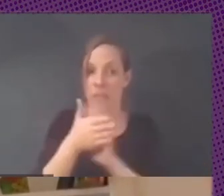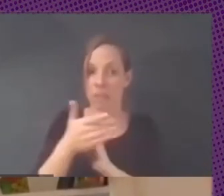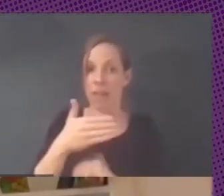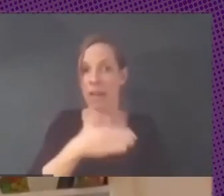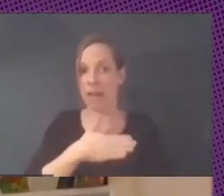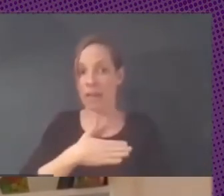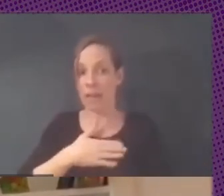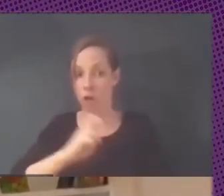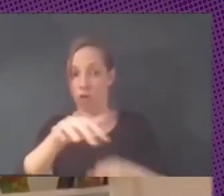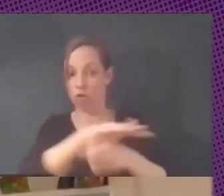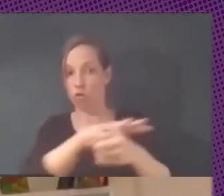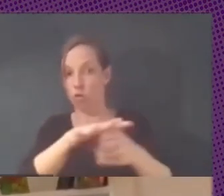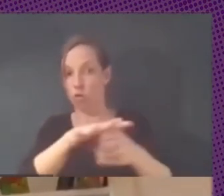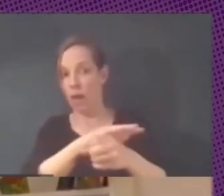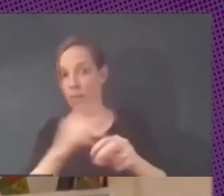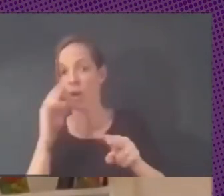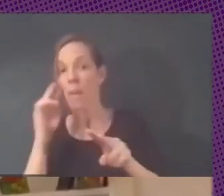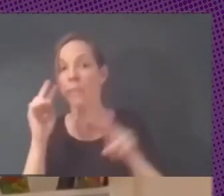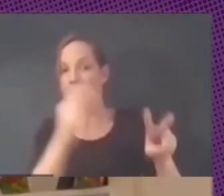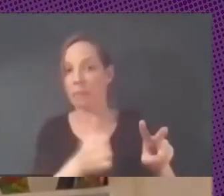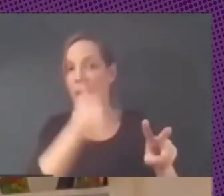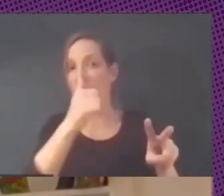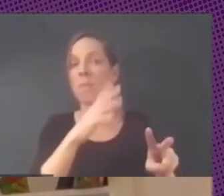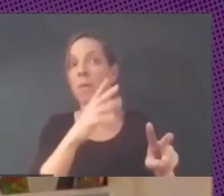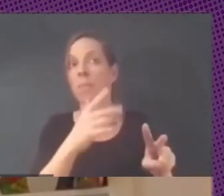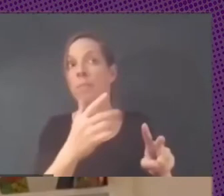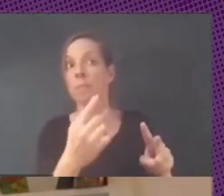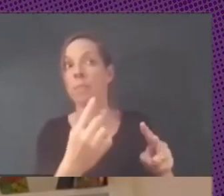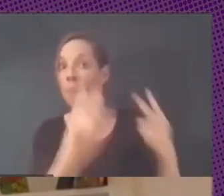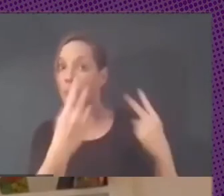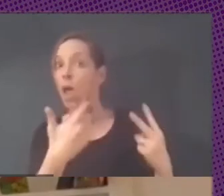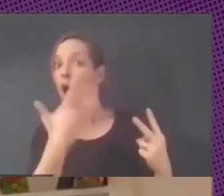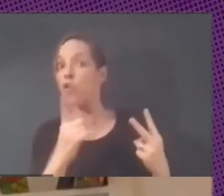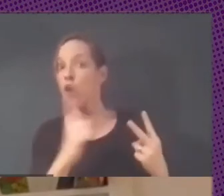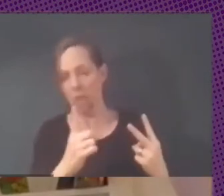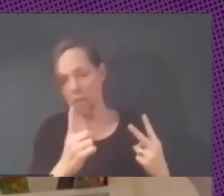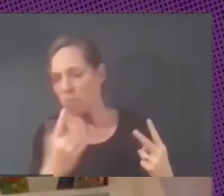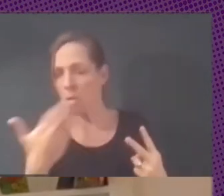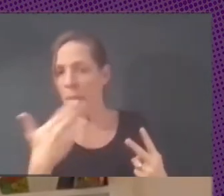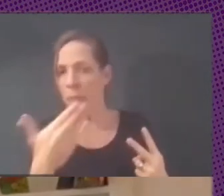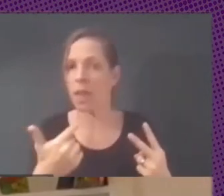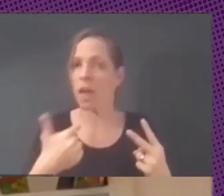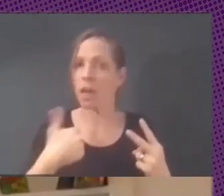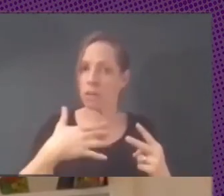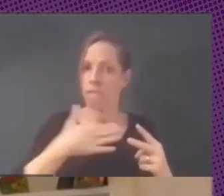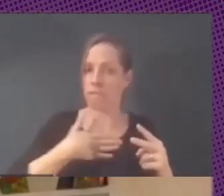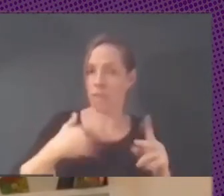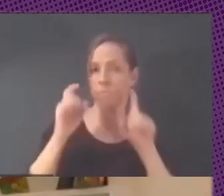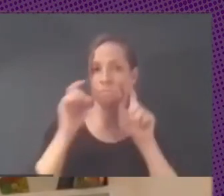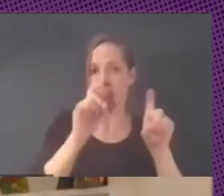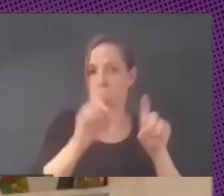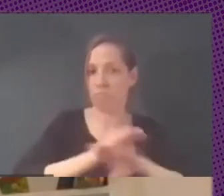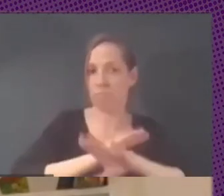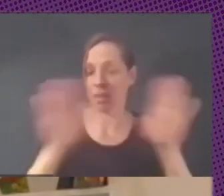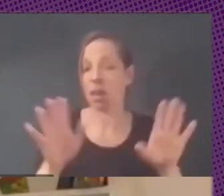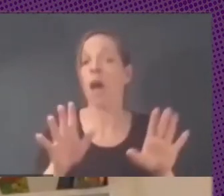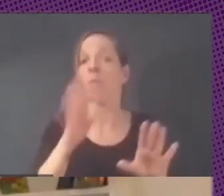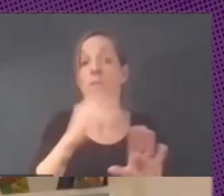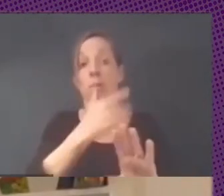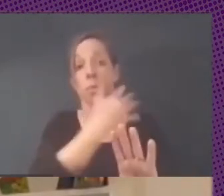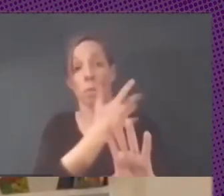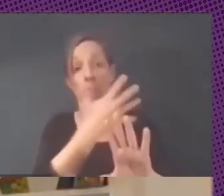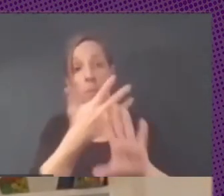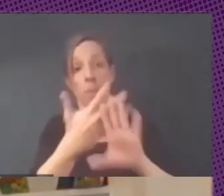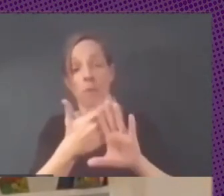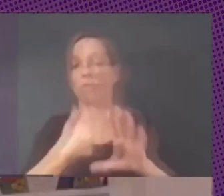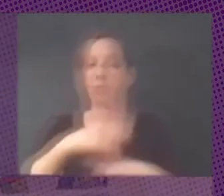pronto no tiene por qué conocer los aspectos técnicos que están de base así que solamente agrego a eso todo lo que ya te